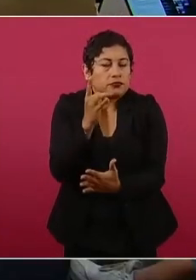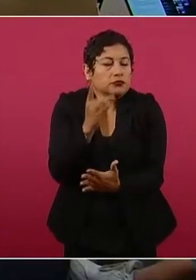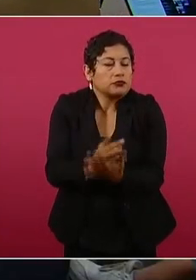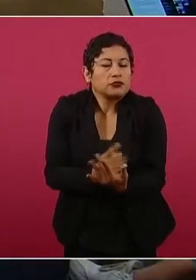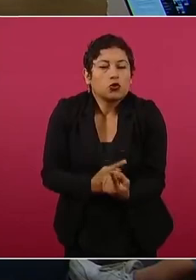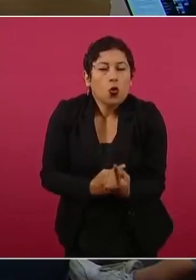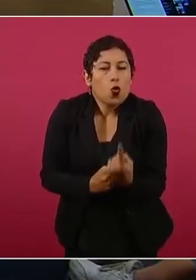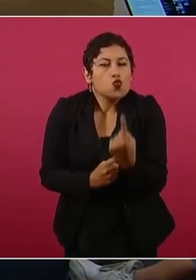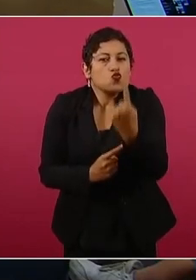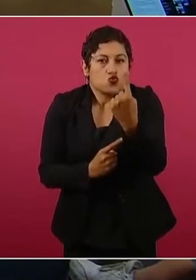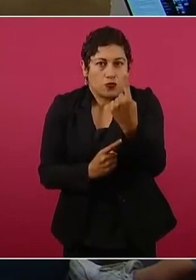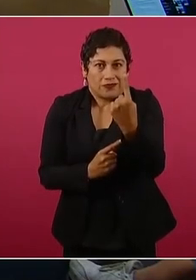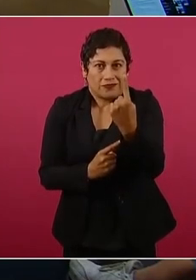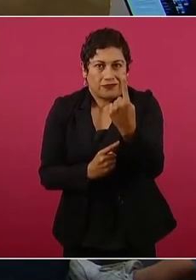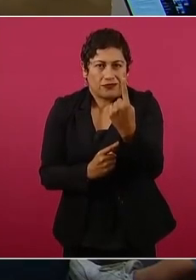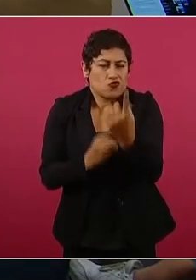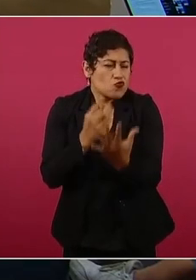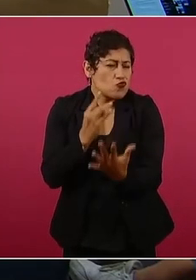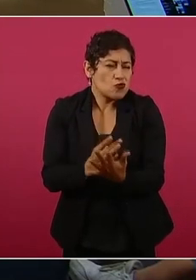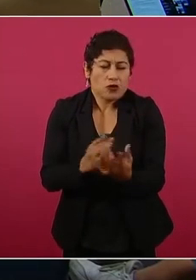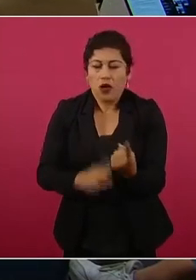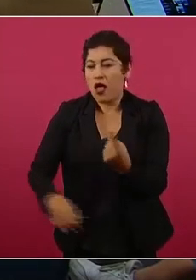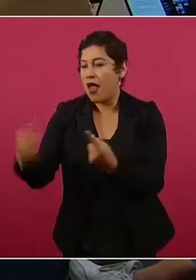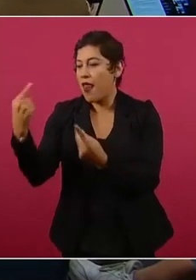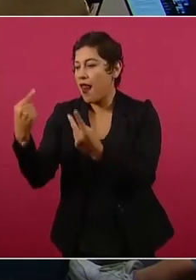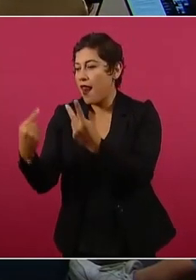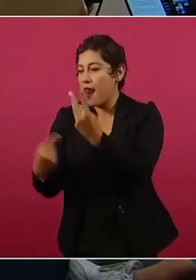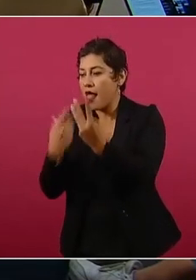un texto corto,